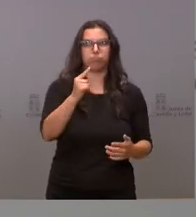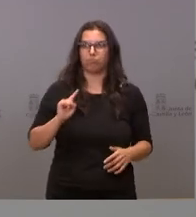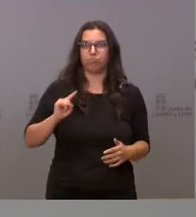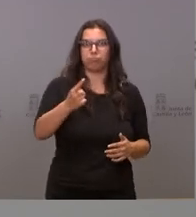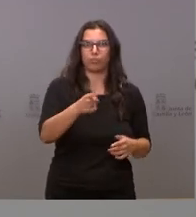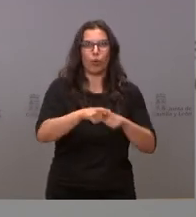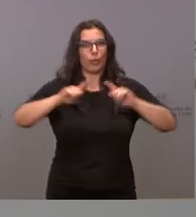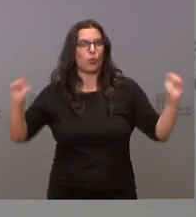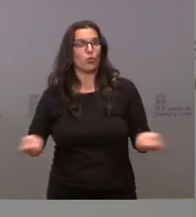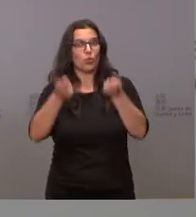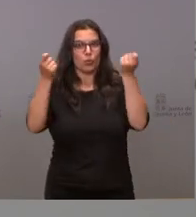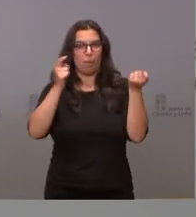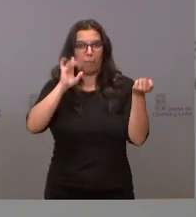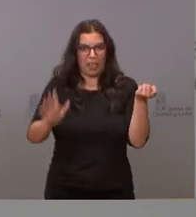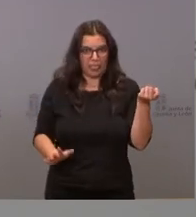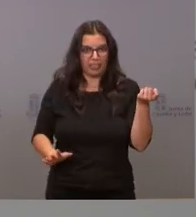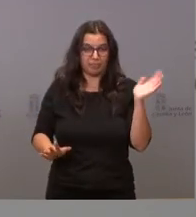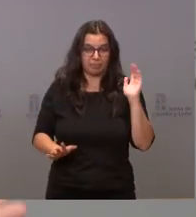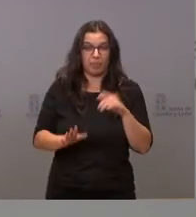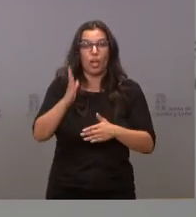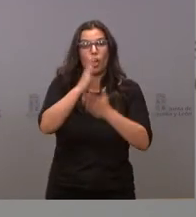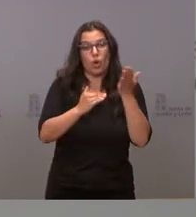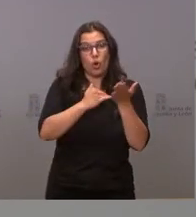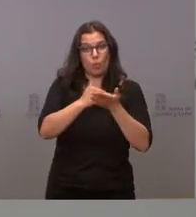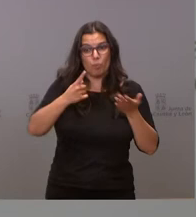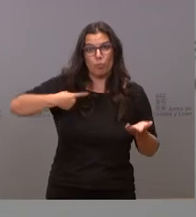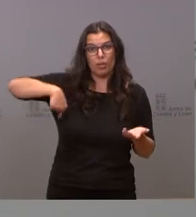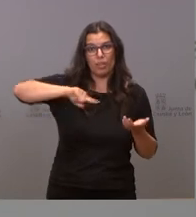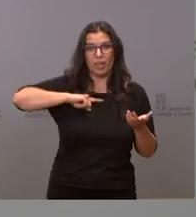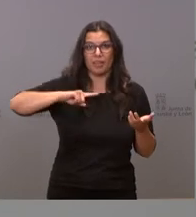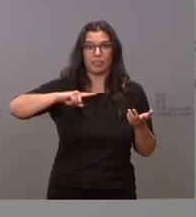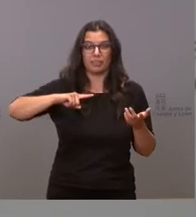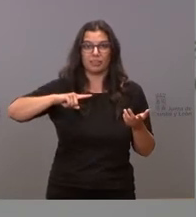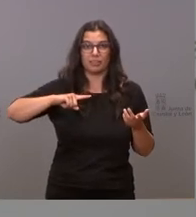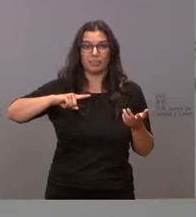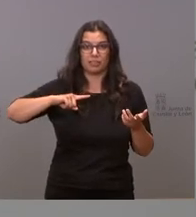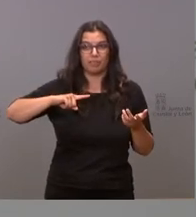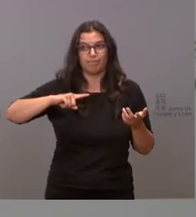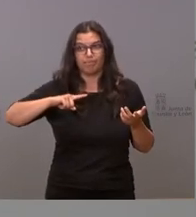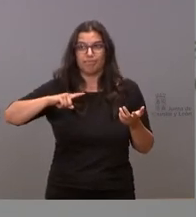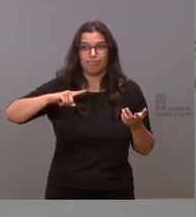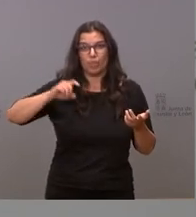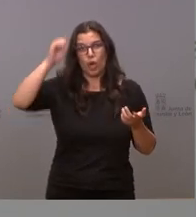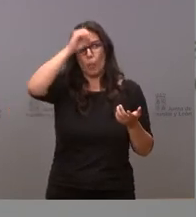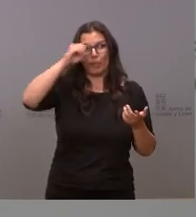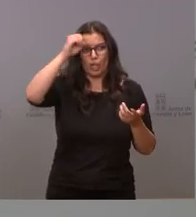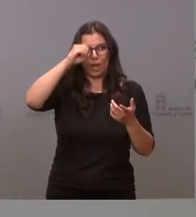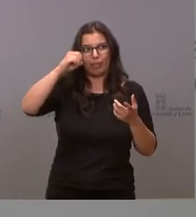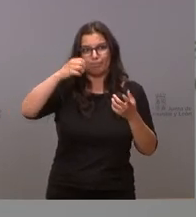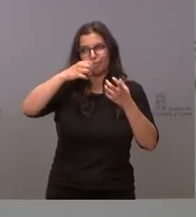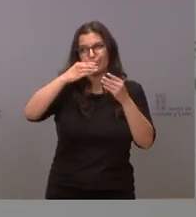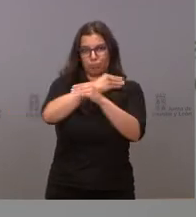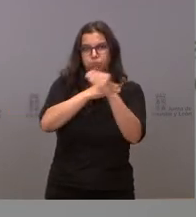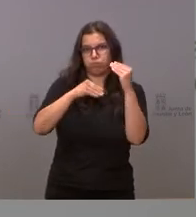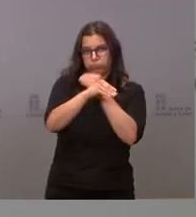de estas características. Las comunidades autónomas nos hemos dividido y hay opiniones para todos los